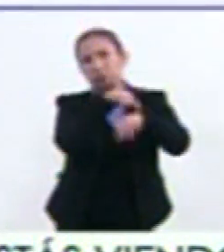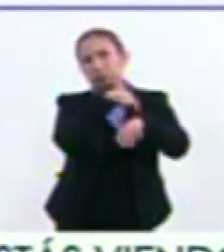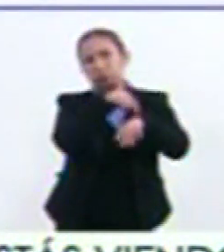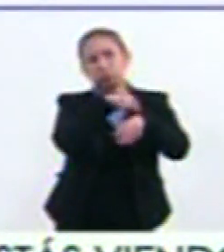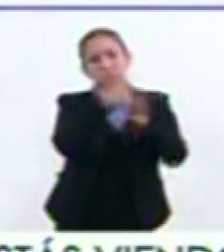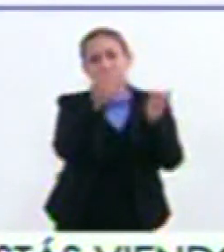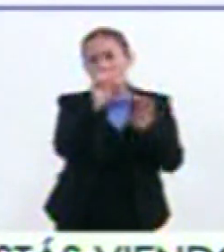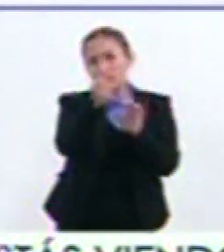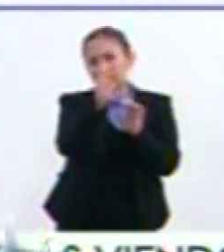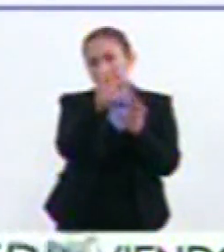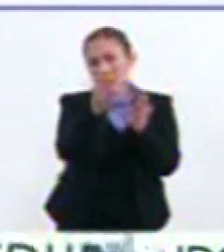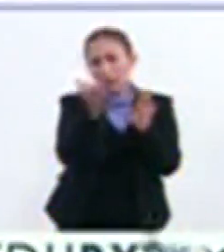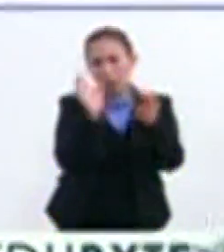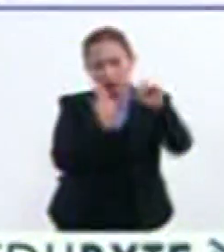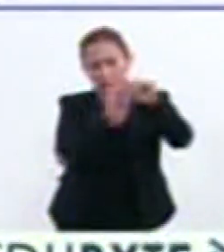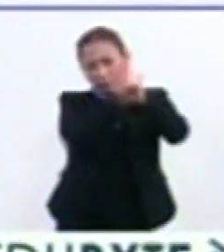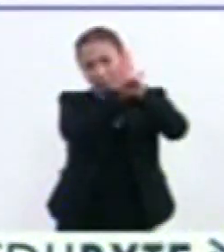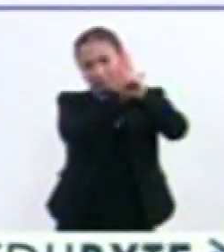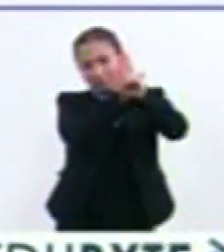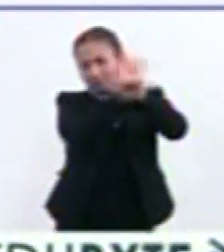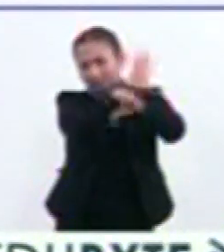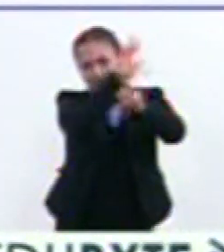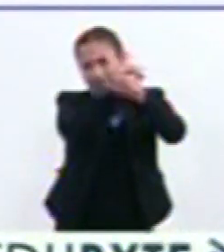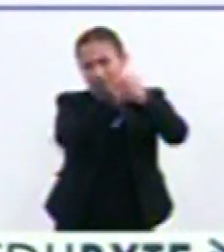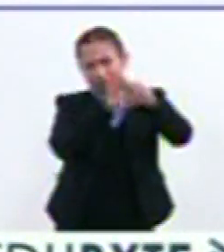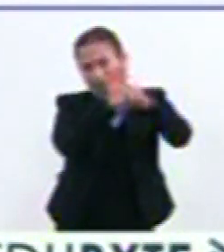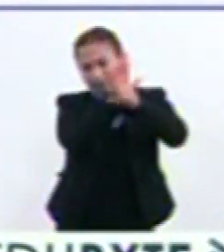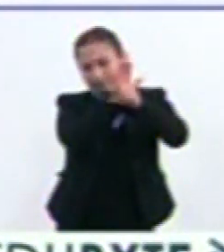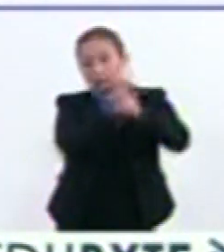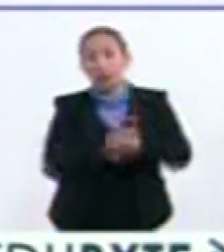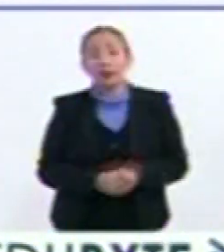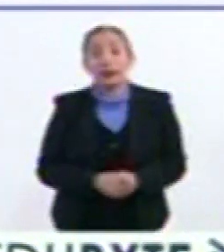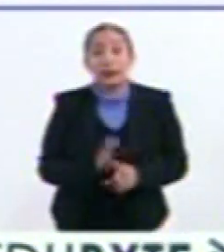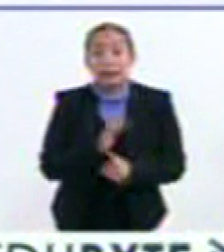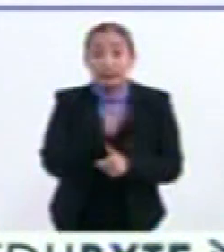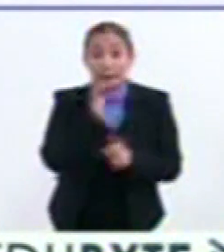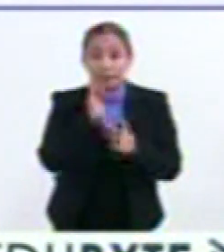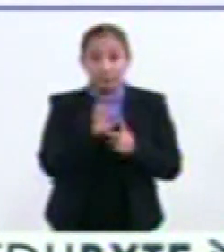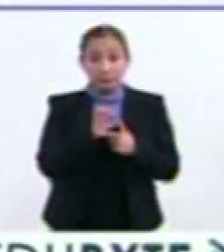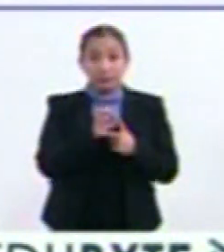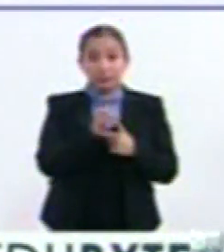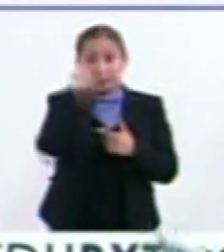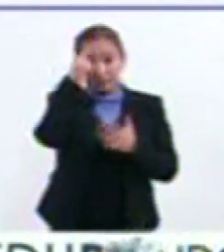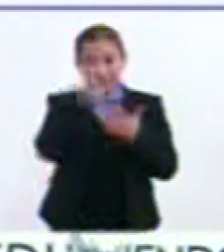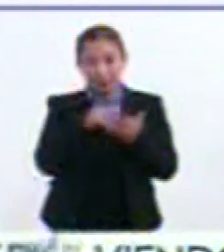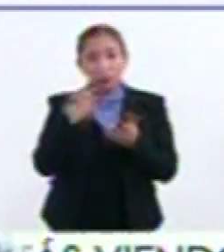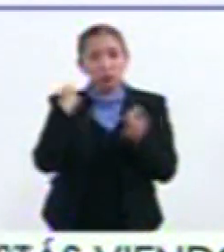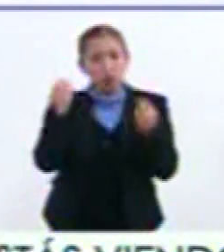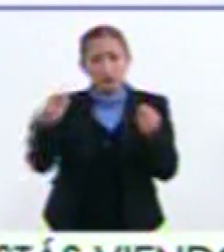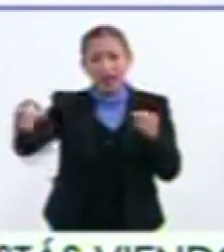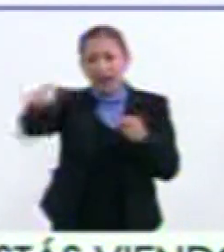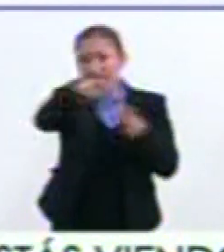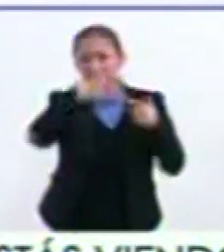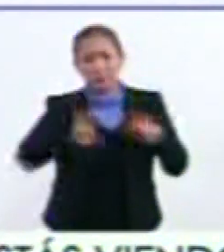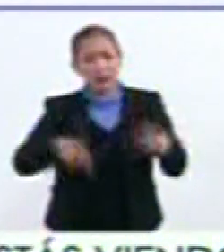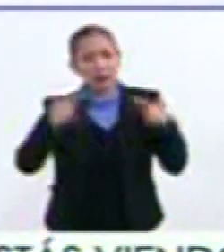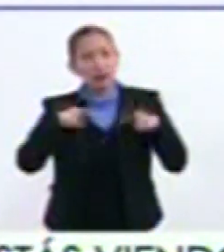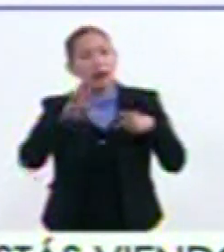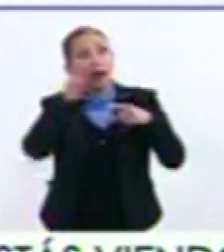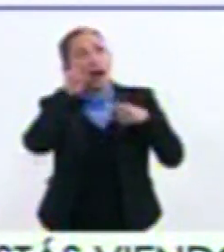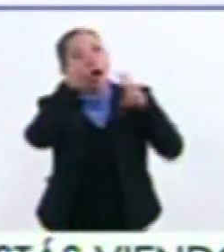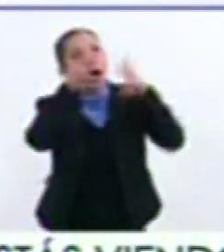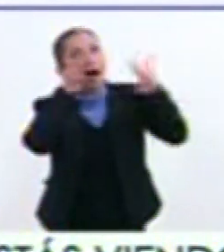Como a las 11 Ahí fue donde se cierra Sí, y además creo que El hecho de que tanto público Esté